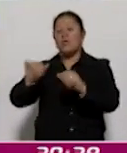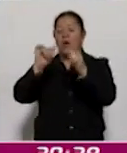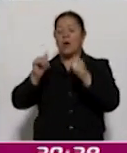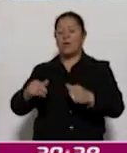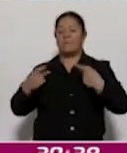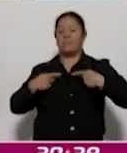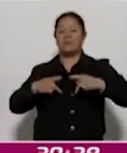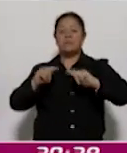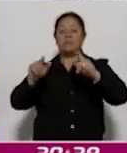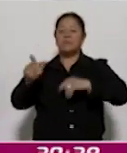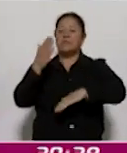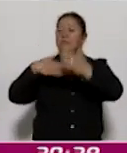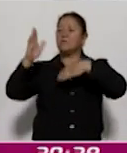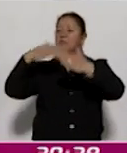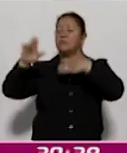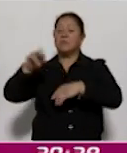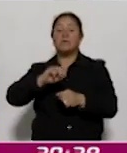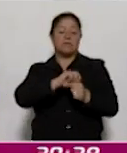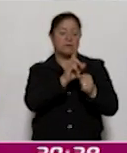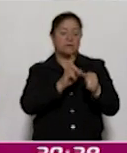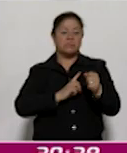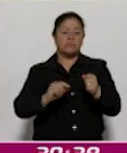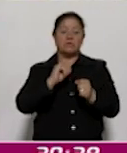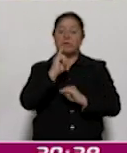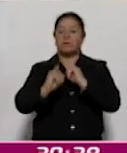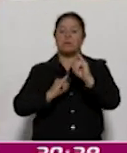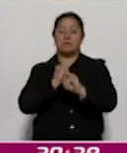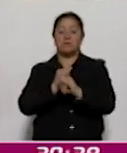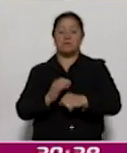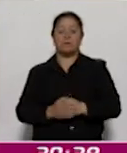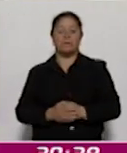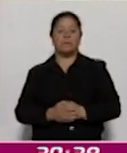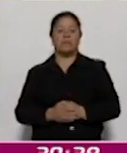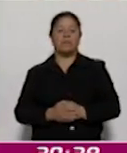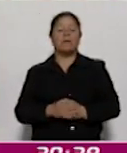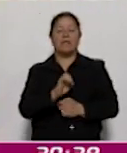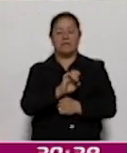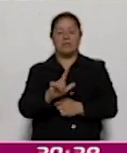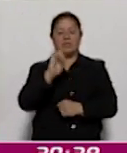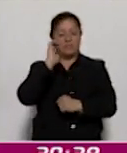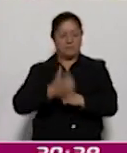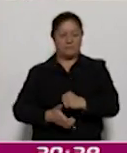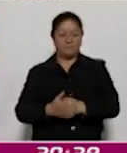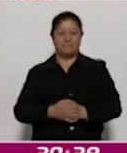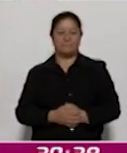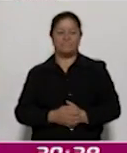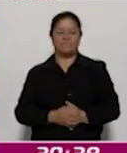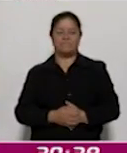tlaxcaltecas a nivel nacional e internacional. Para Corazón Noticias, Edith López.